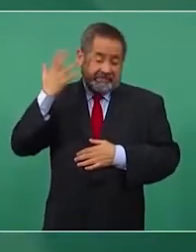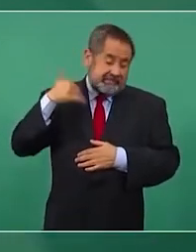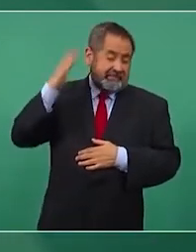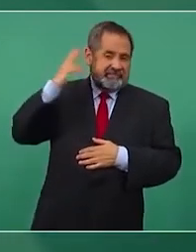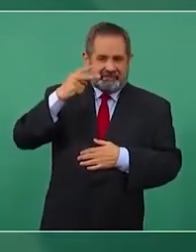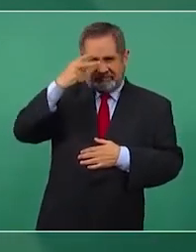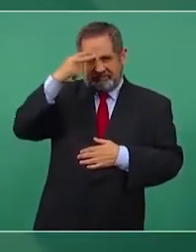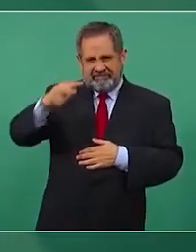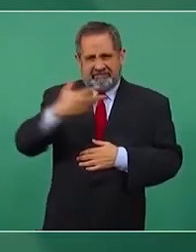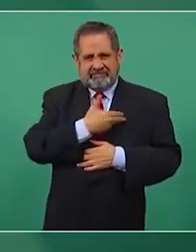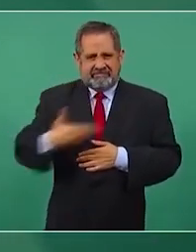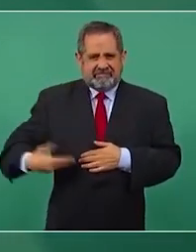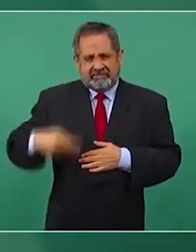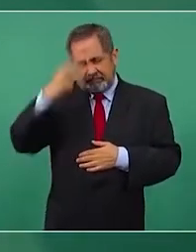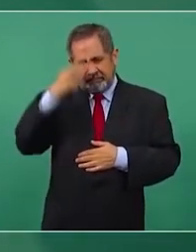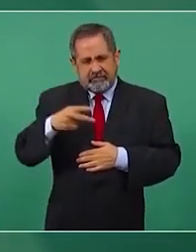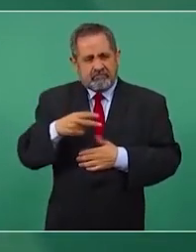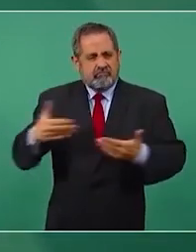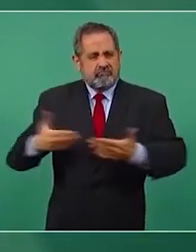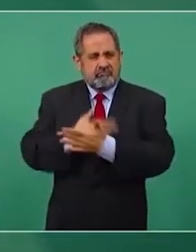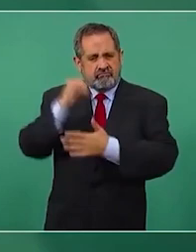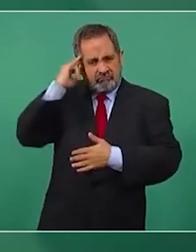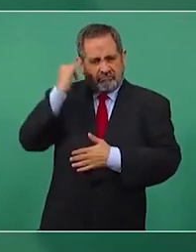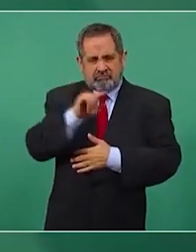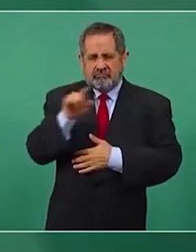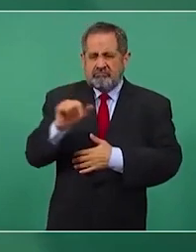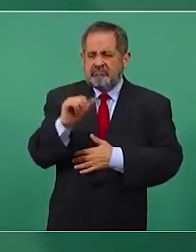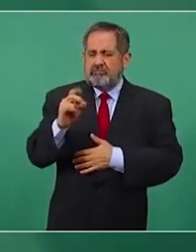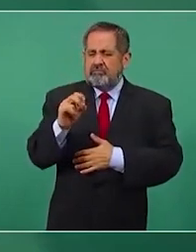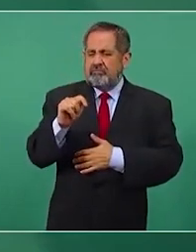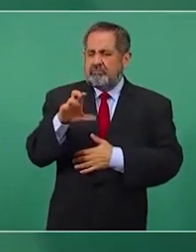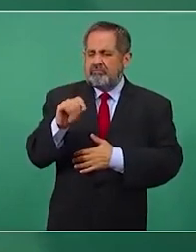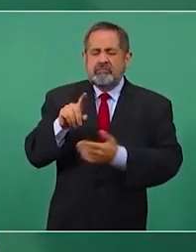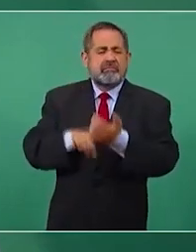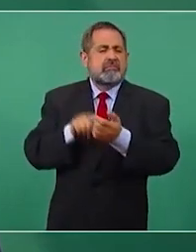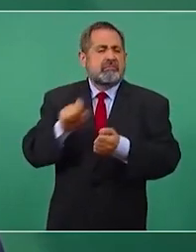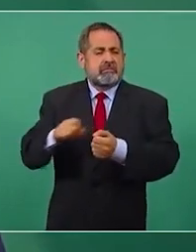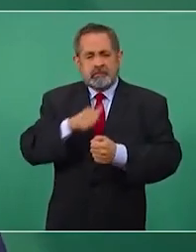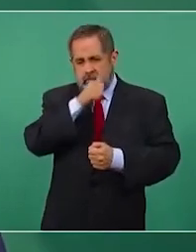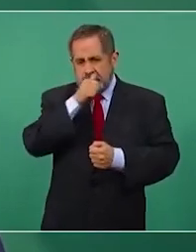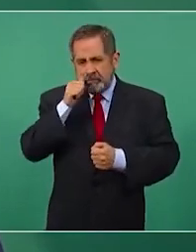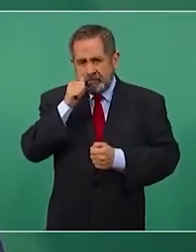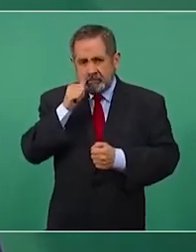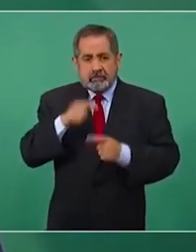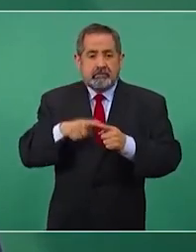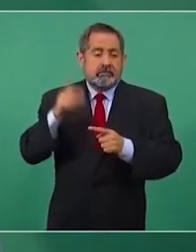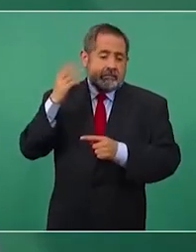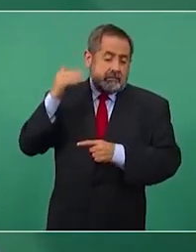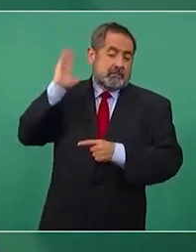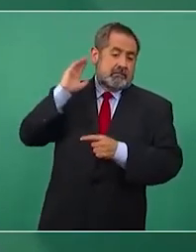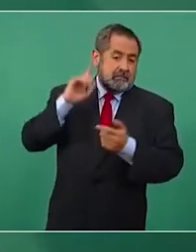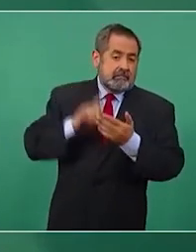era un indígena zapoteco, Benito Juárez. Y las pitucas